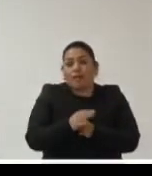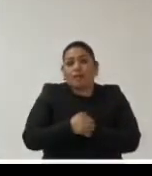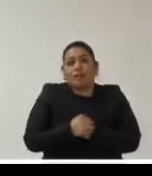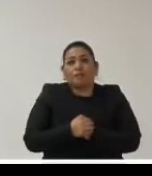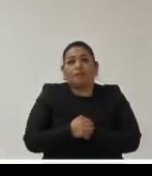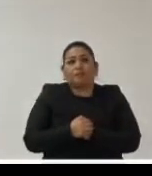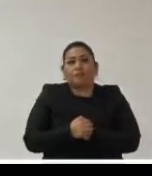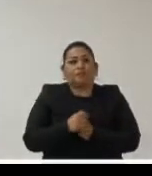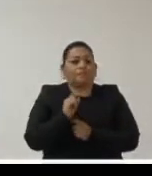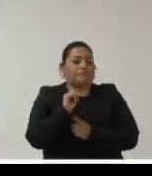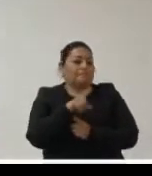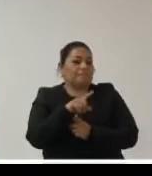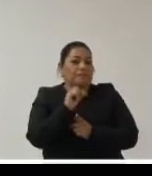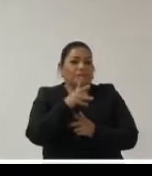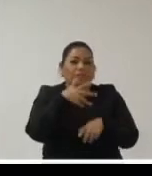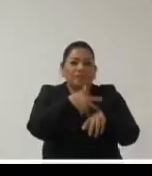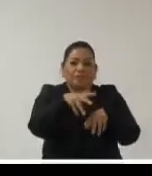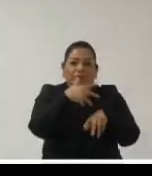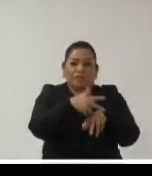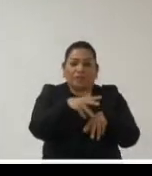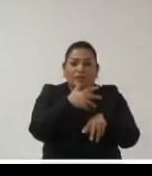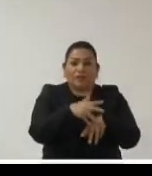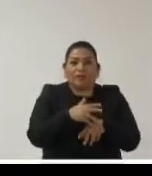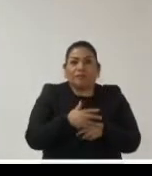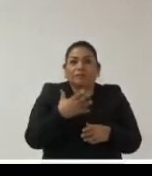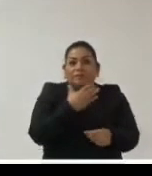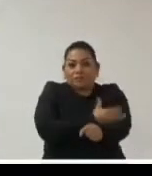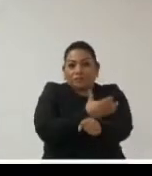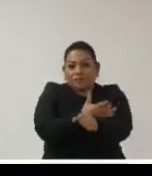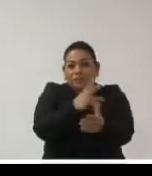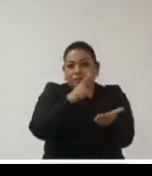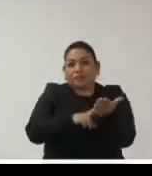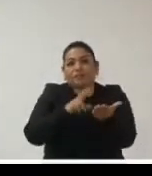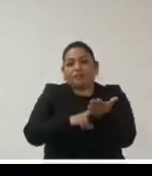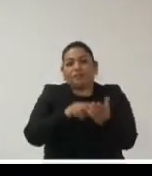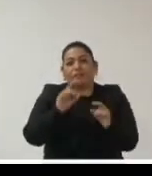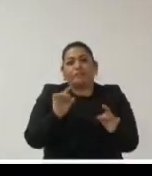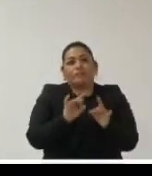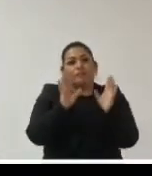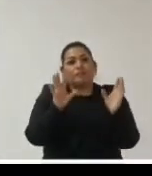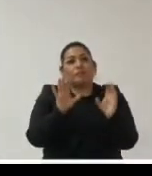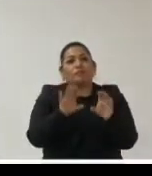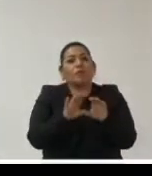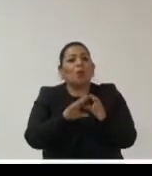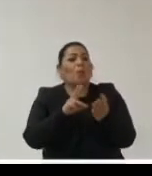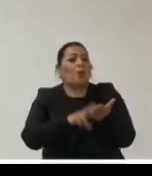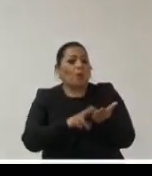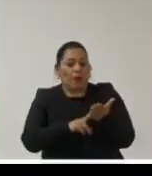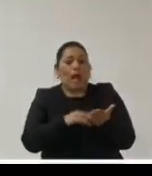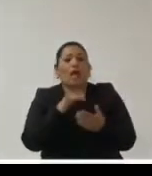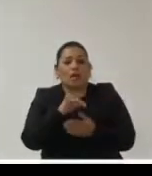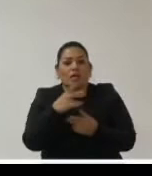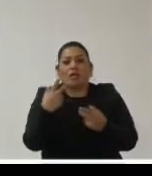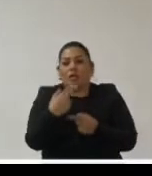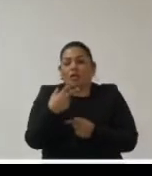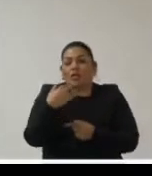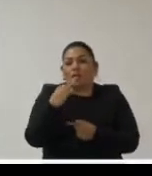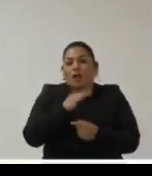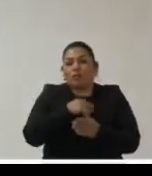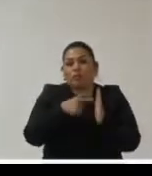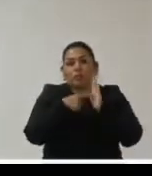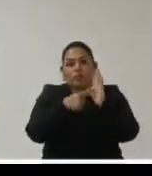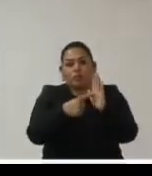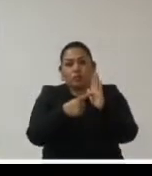mismo número mismo guarismo que acompaña además la valoración de la transparencia como un valor que también es algo que nos muestran de manera